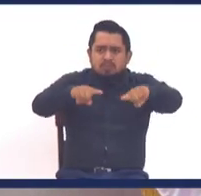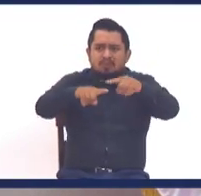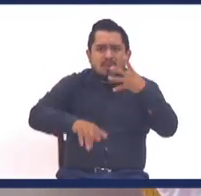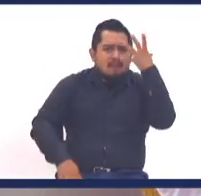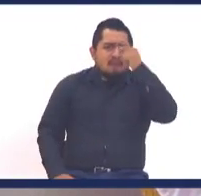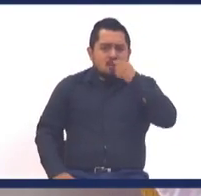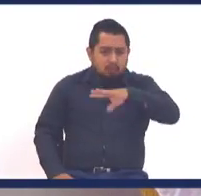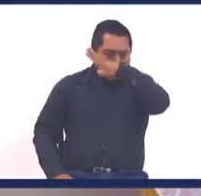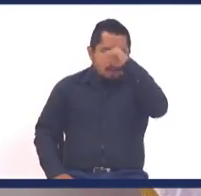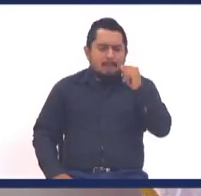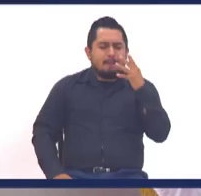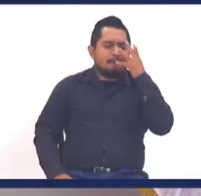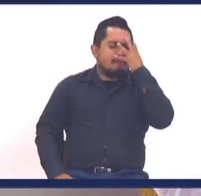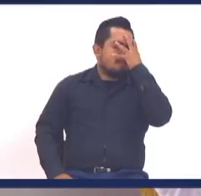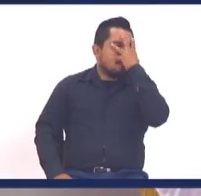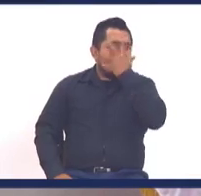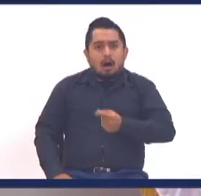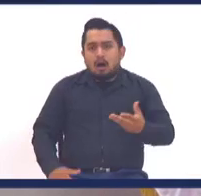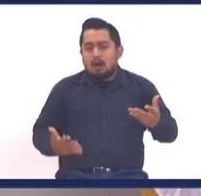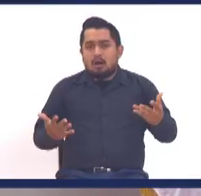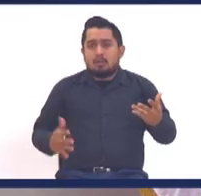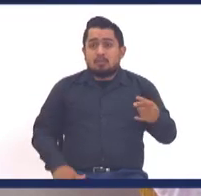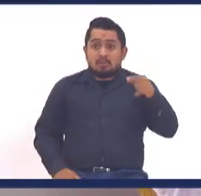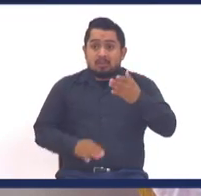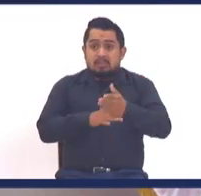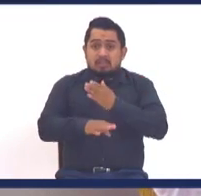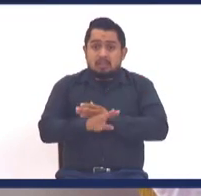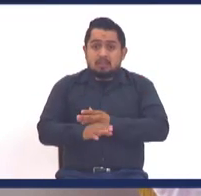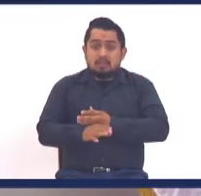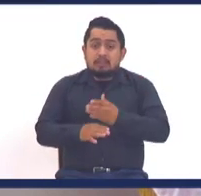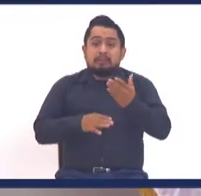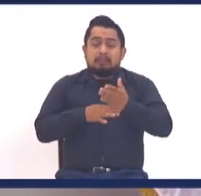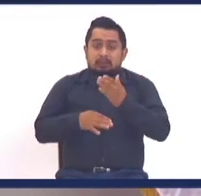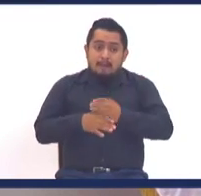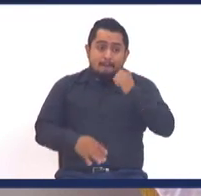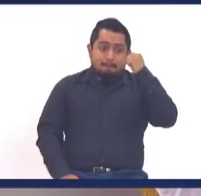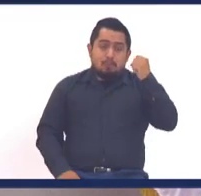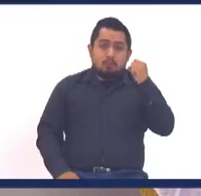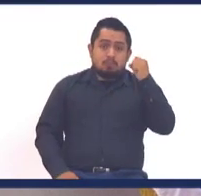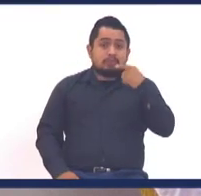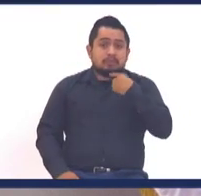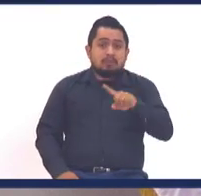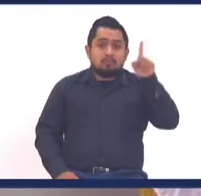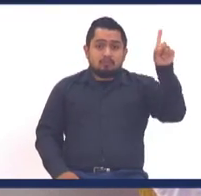maravilloso, hermano, pero para eso es necesario, un ingrediente, Dios,